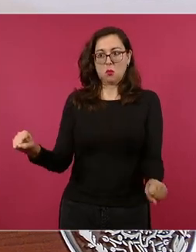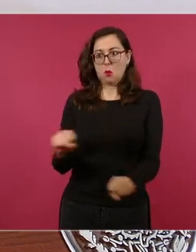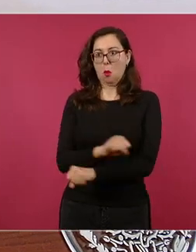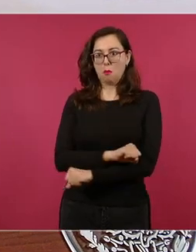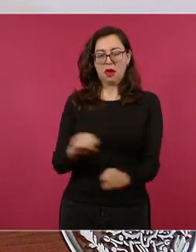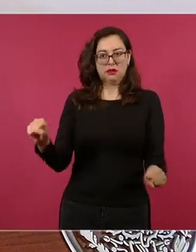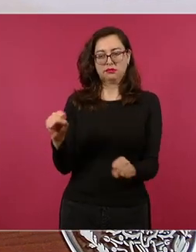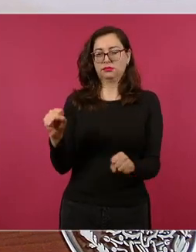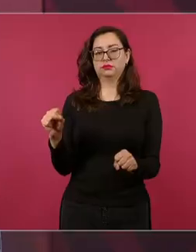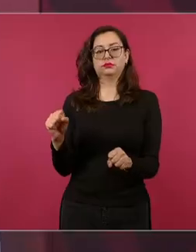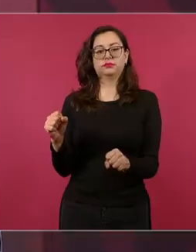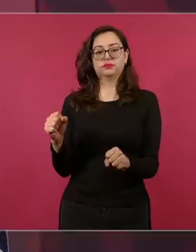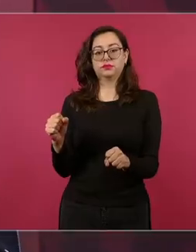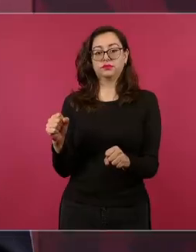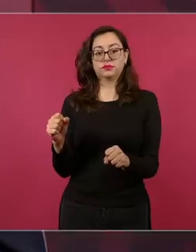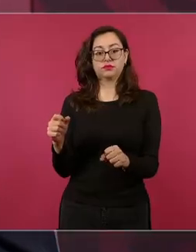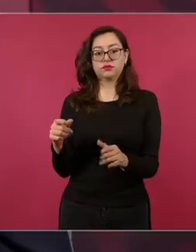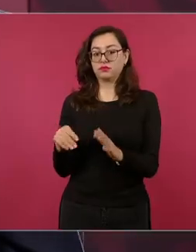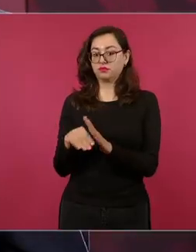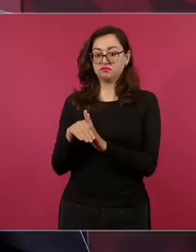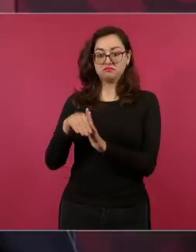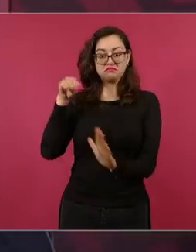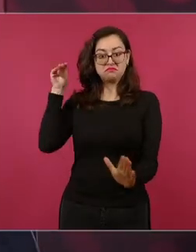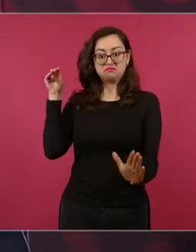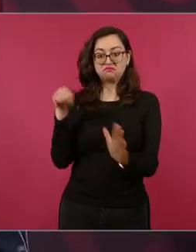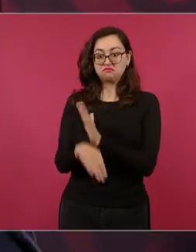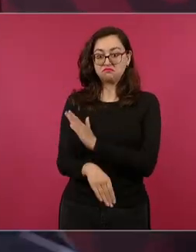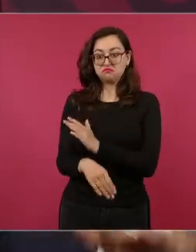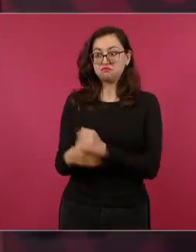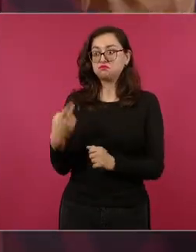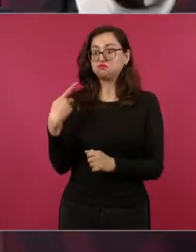y por su cultura